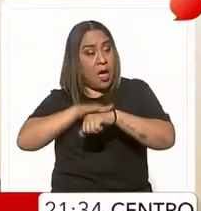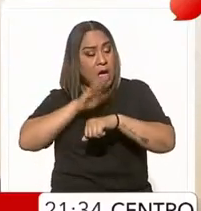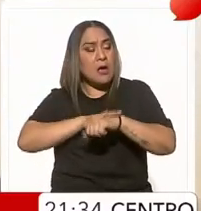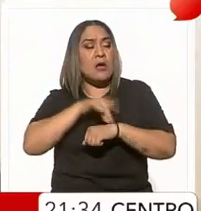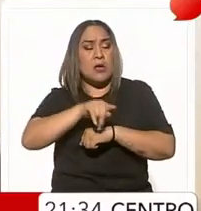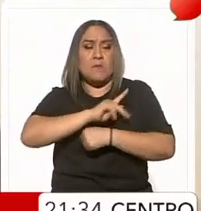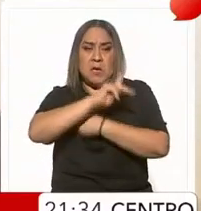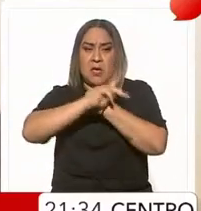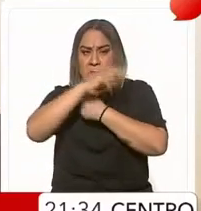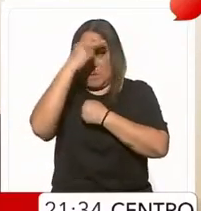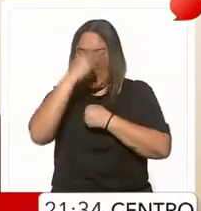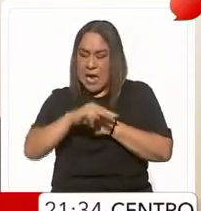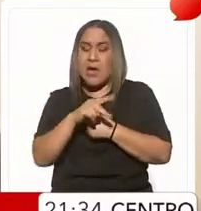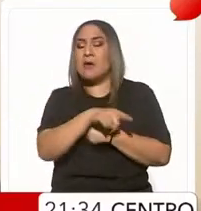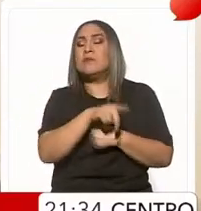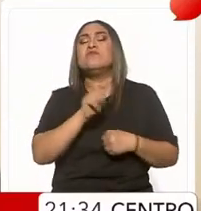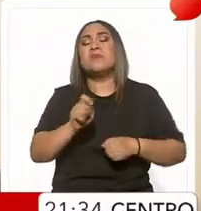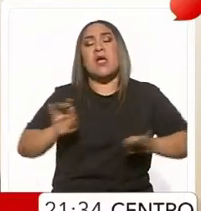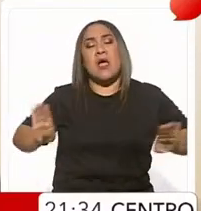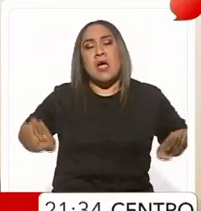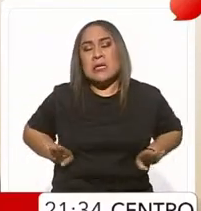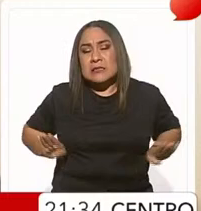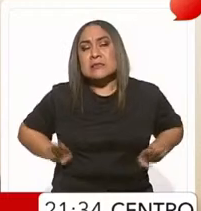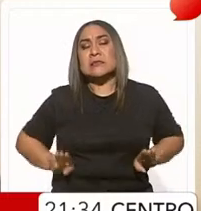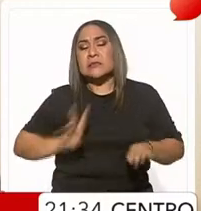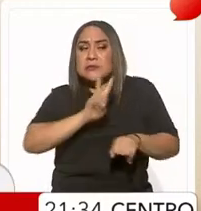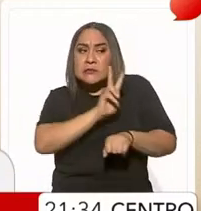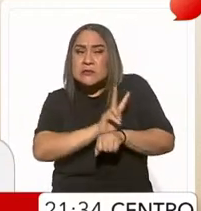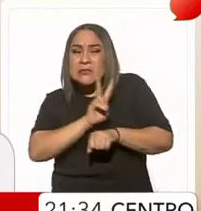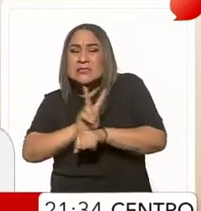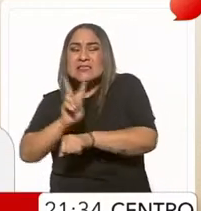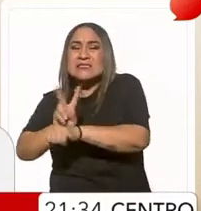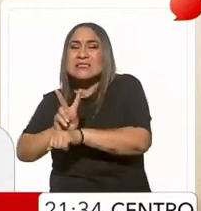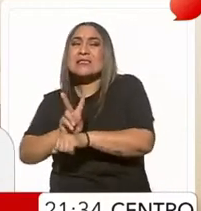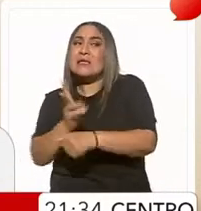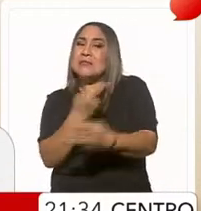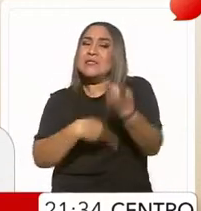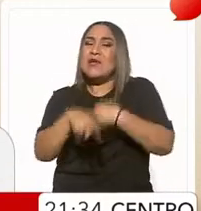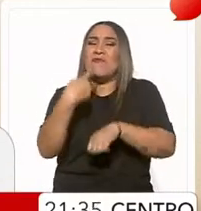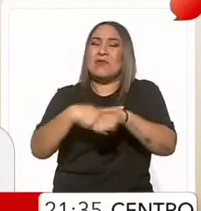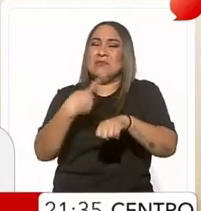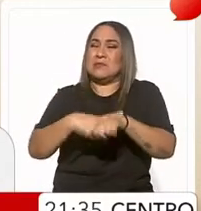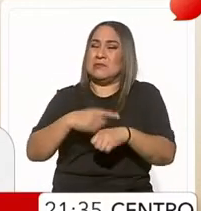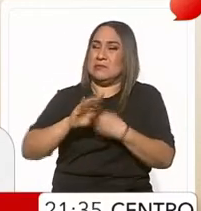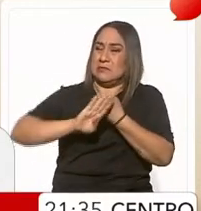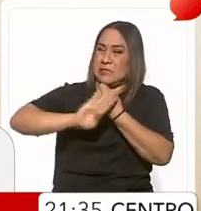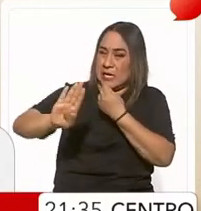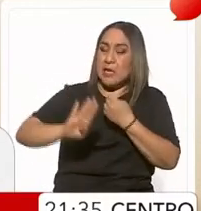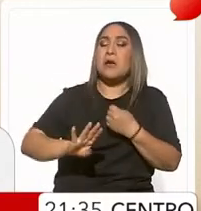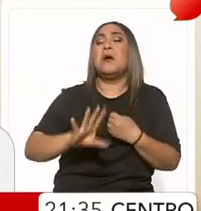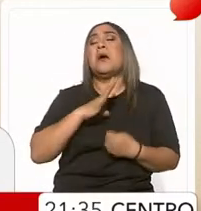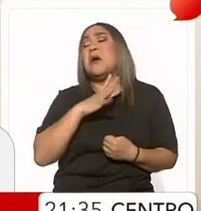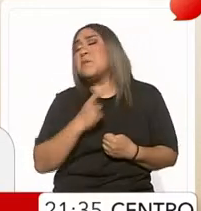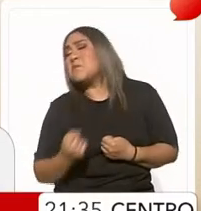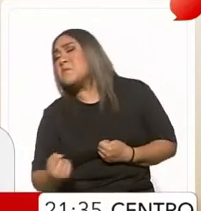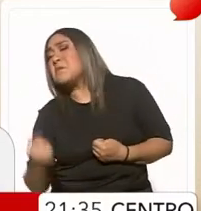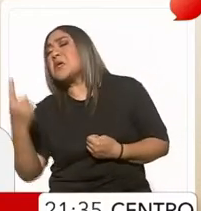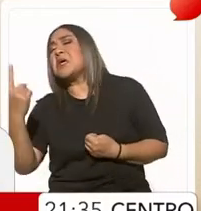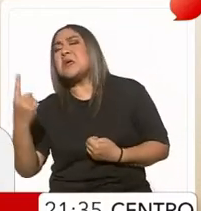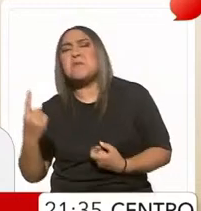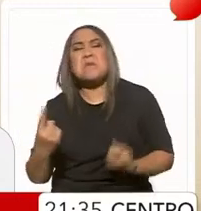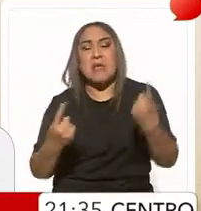están manteniendo una eliminación de estas enfermedades, hemos tenido casos esporádicos, especialmente